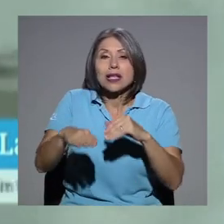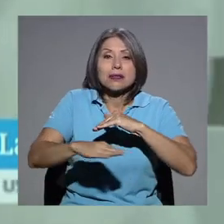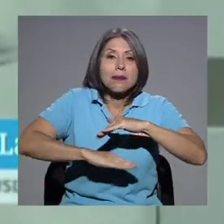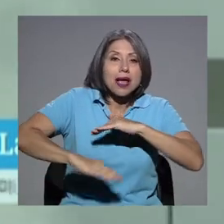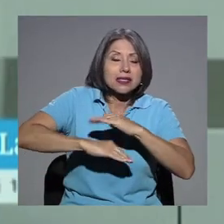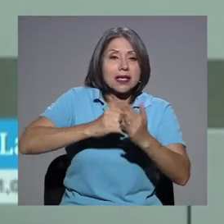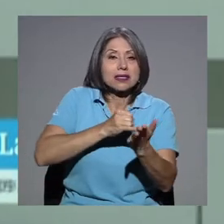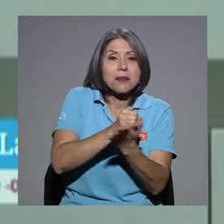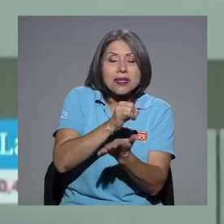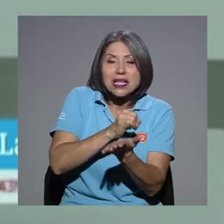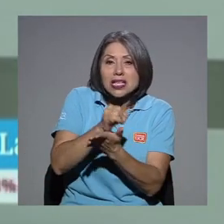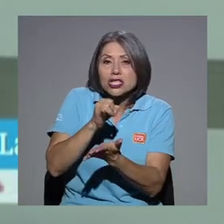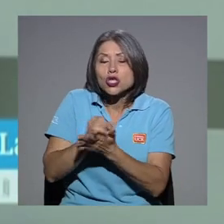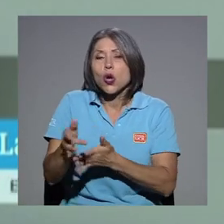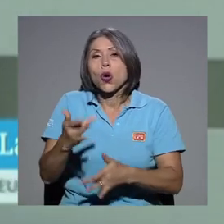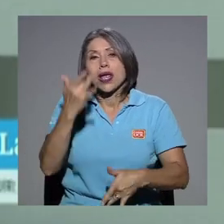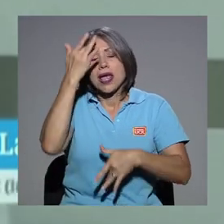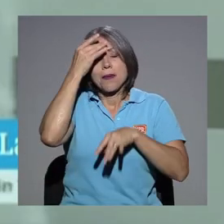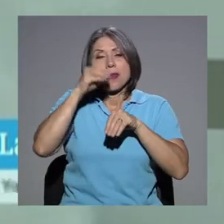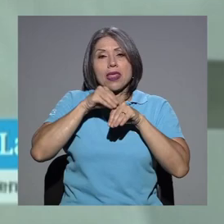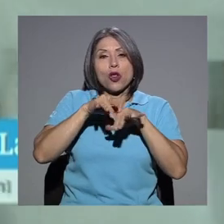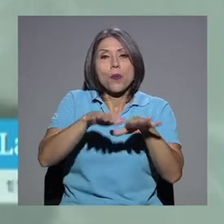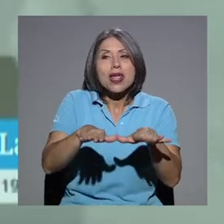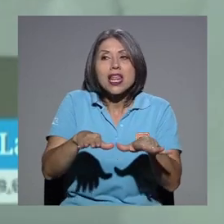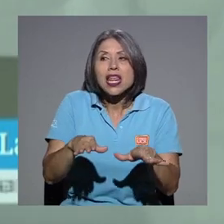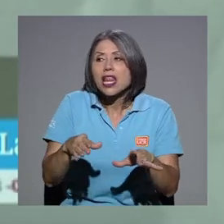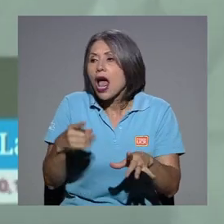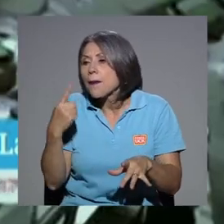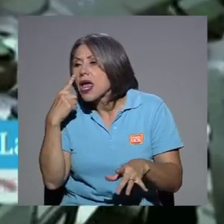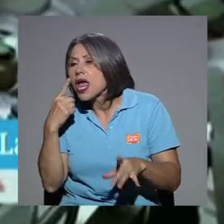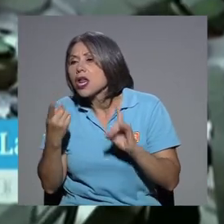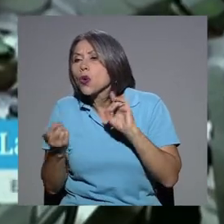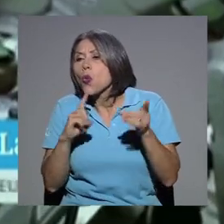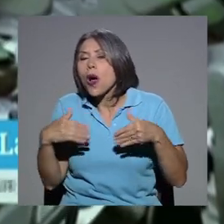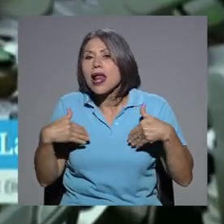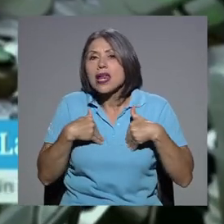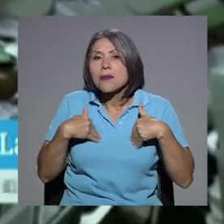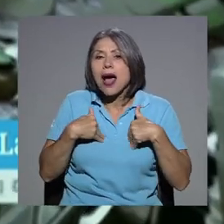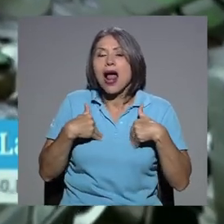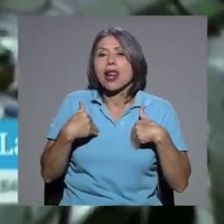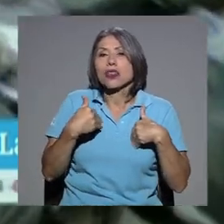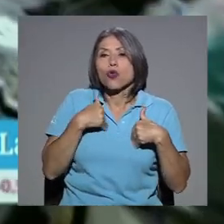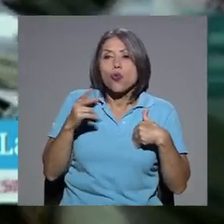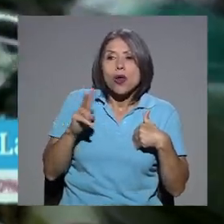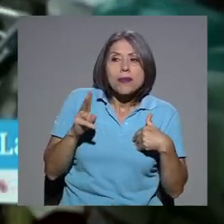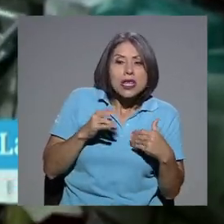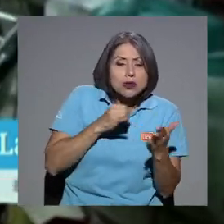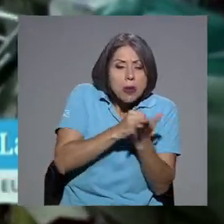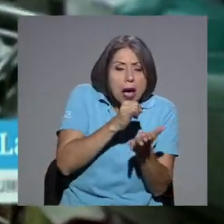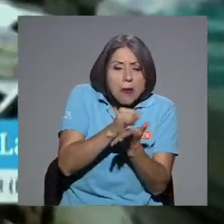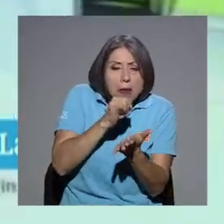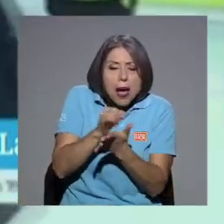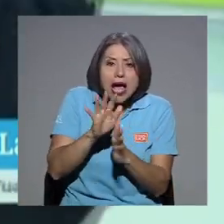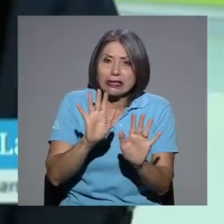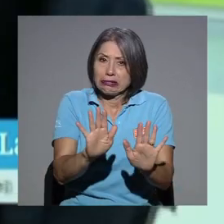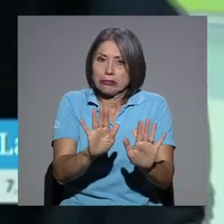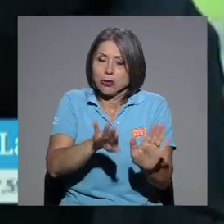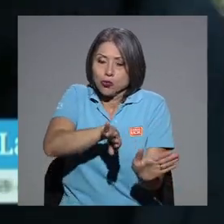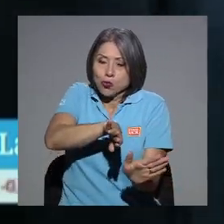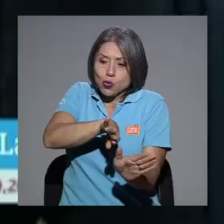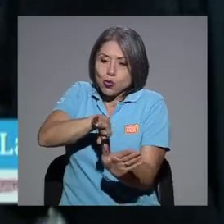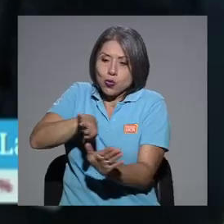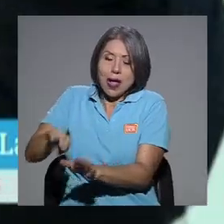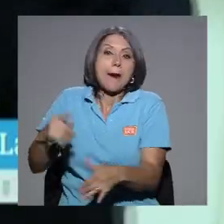reservorios, o de cuál animal tuvo el virus o todo eso, eso está quedando un poco rezagado antes de salvar